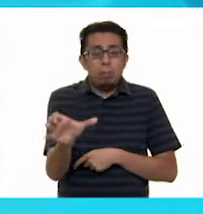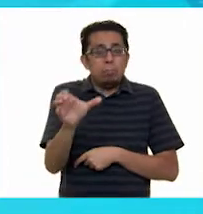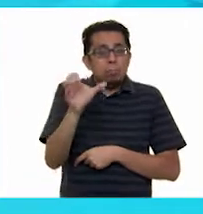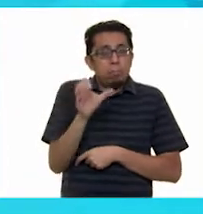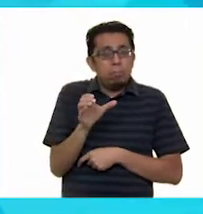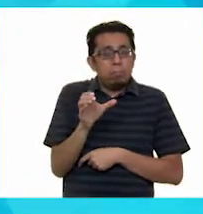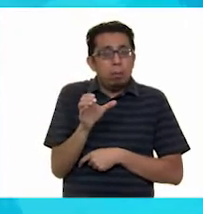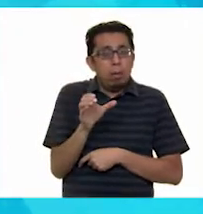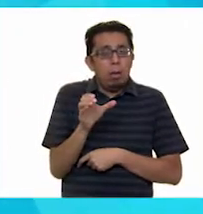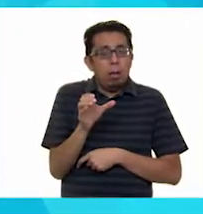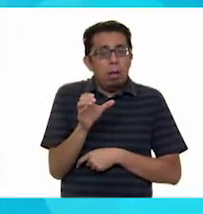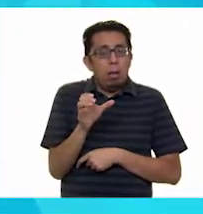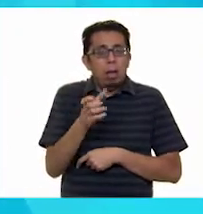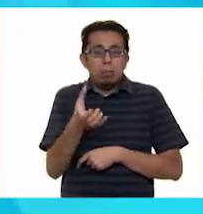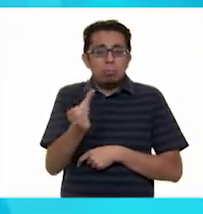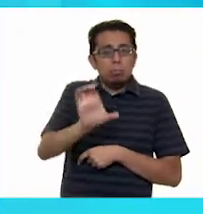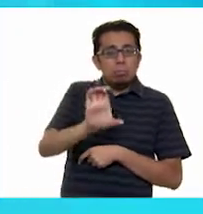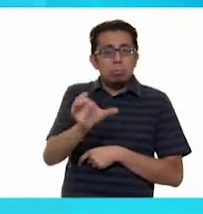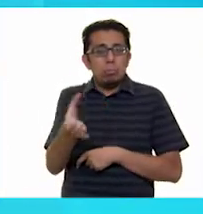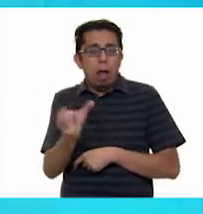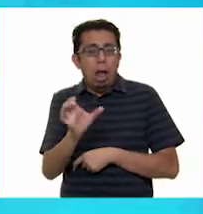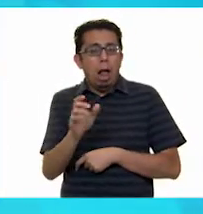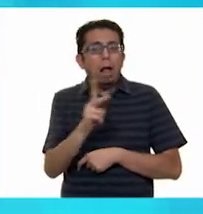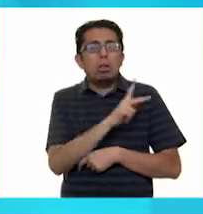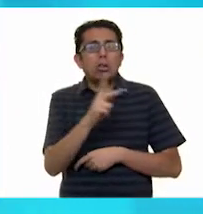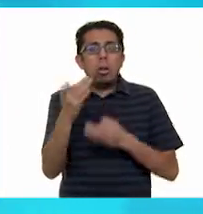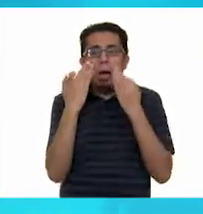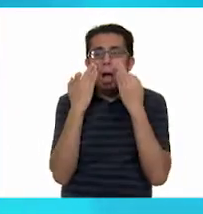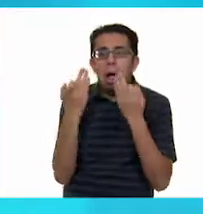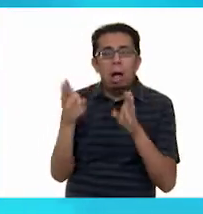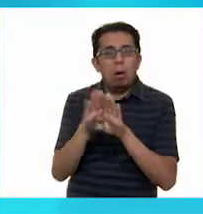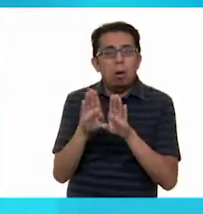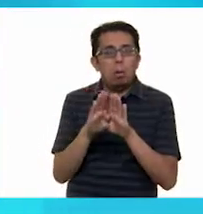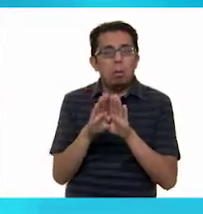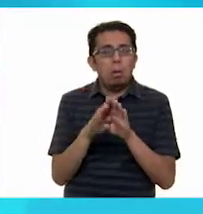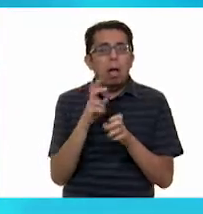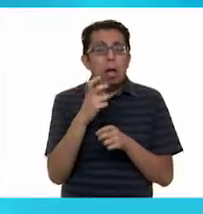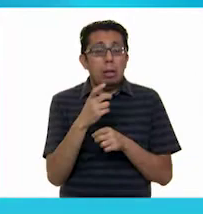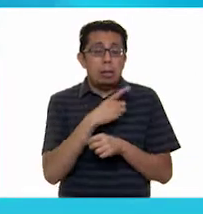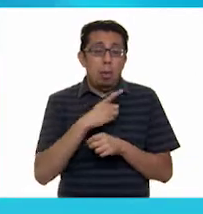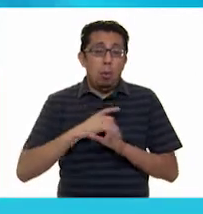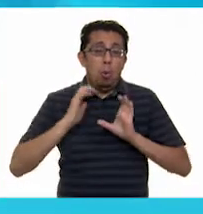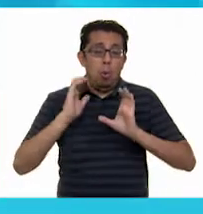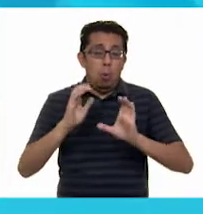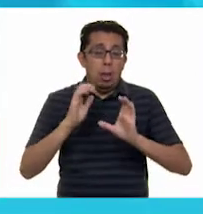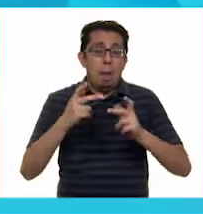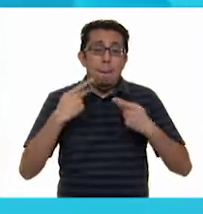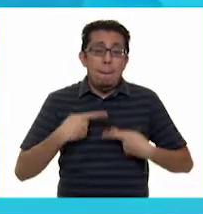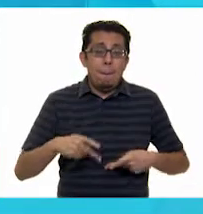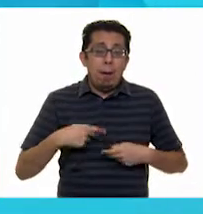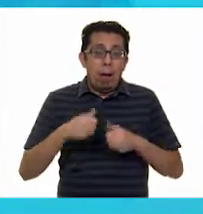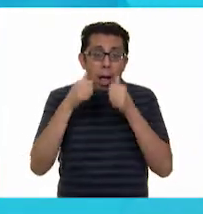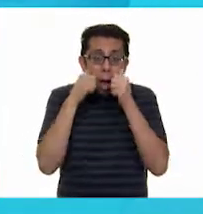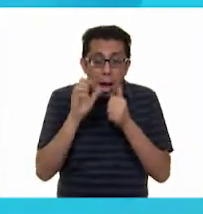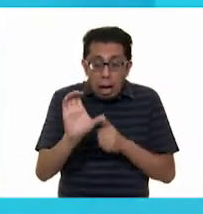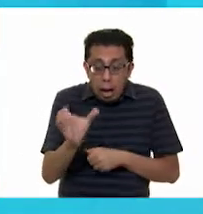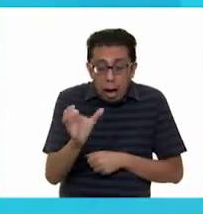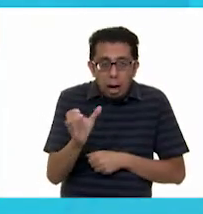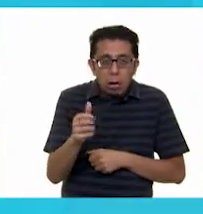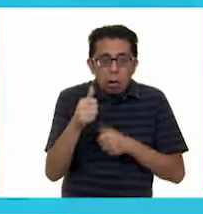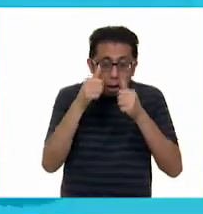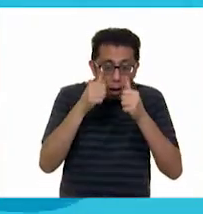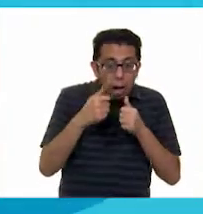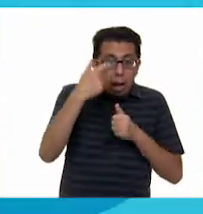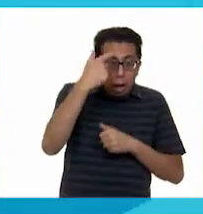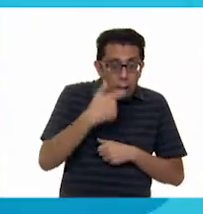mano o la cintura y lo manipula a la vista de todos. Eso sí, tiene que cuidar que la atención se centre en el títere y no